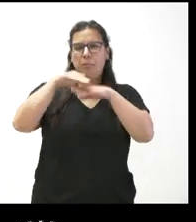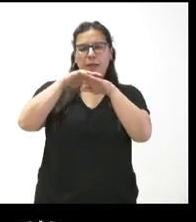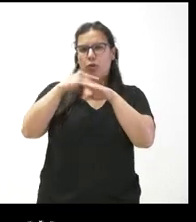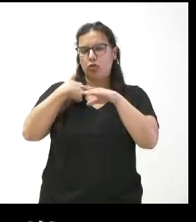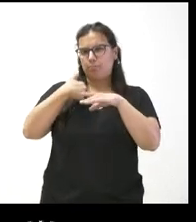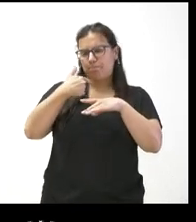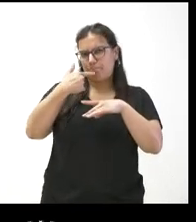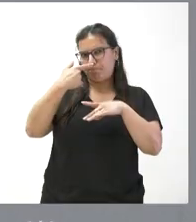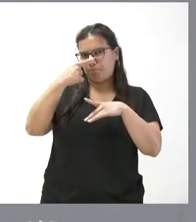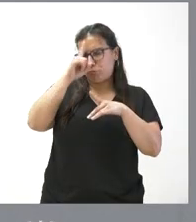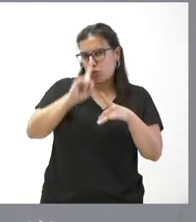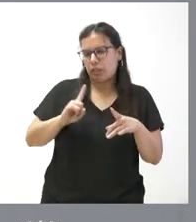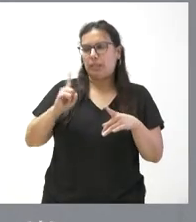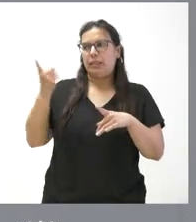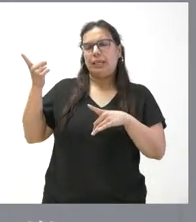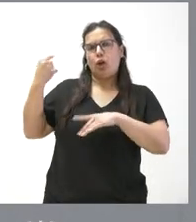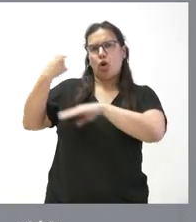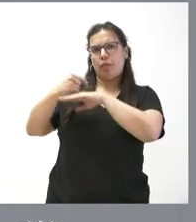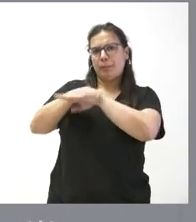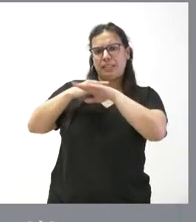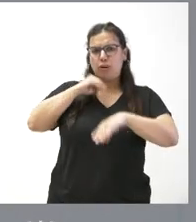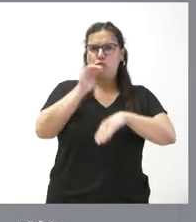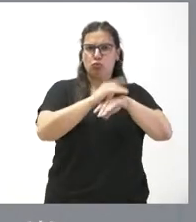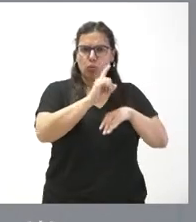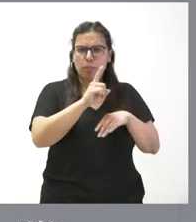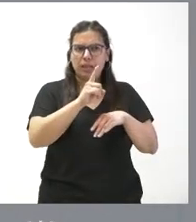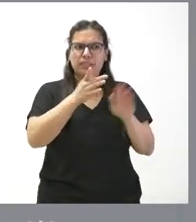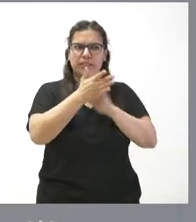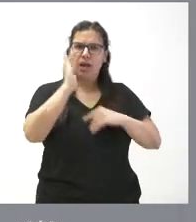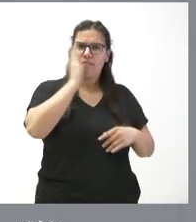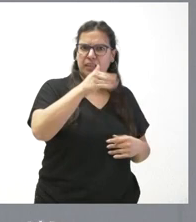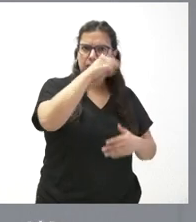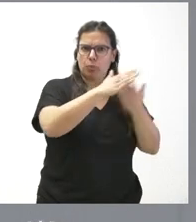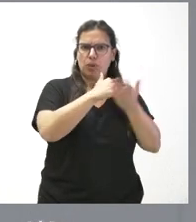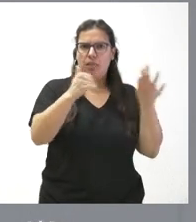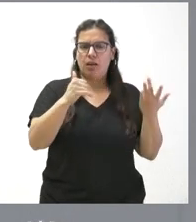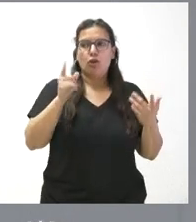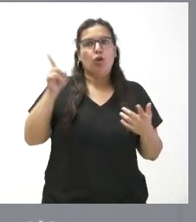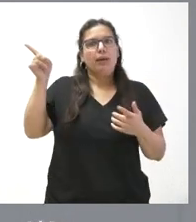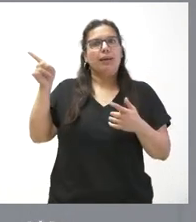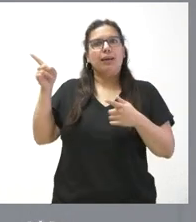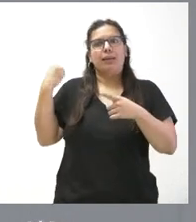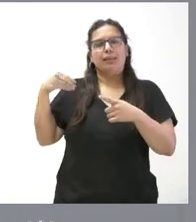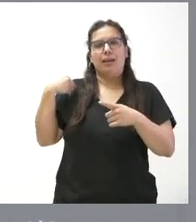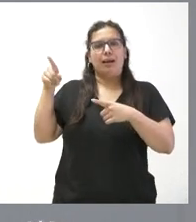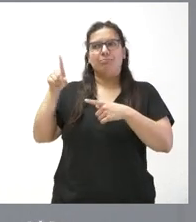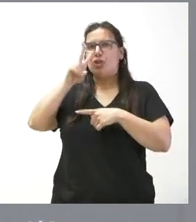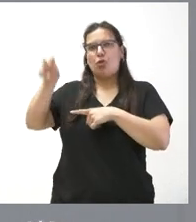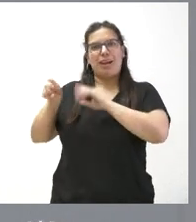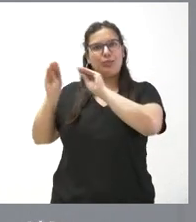la comunidad. No, es que la orden ministerial decae. No es que nosotros no vayamos a aplicarla, es que decae en su vigencia.